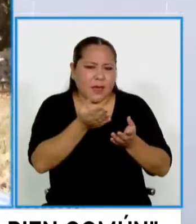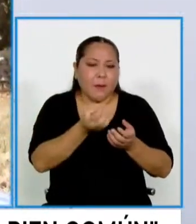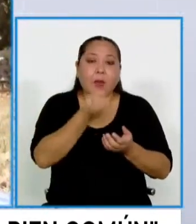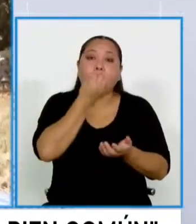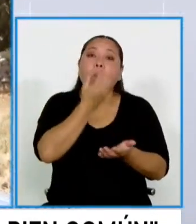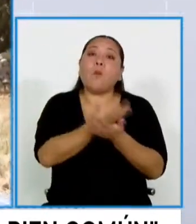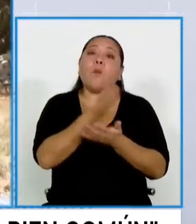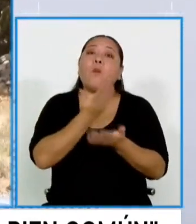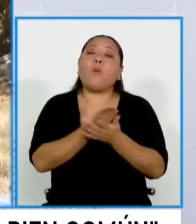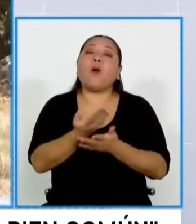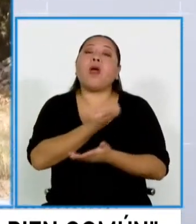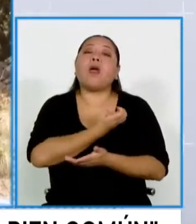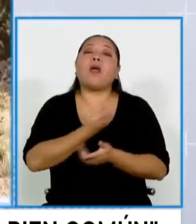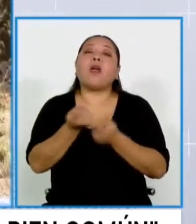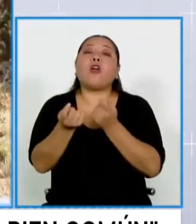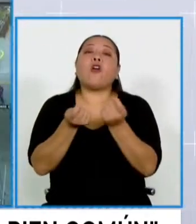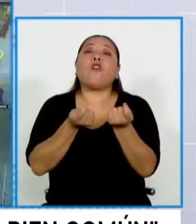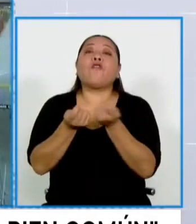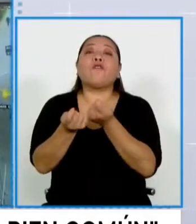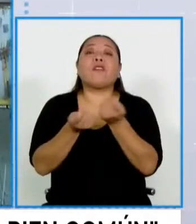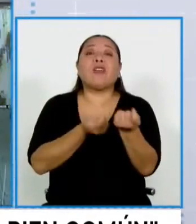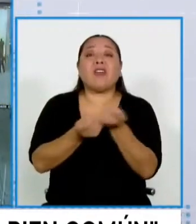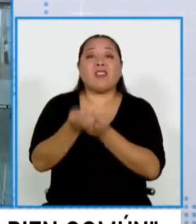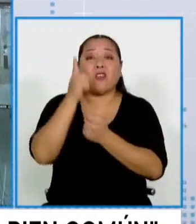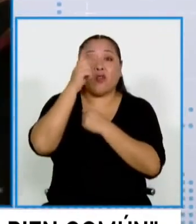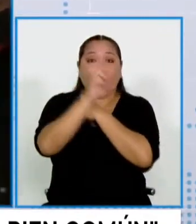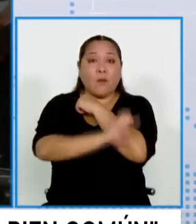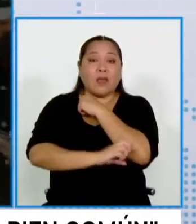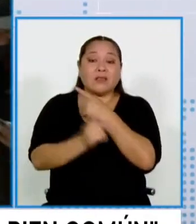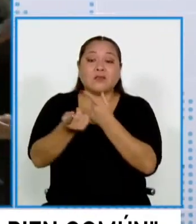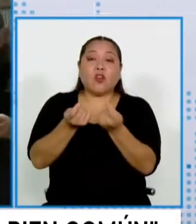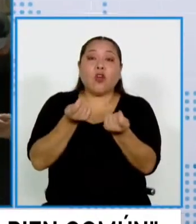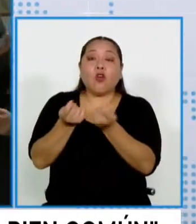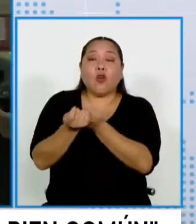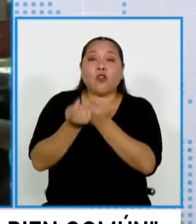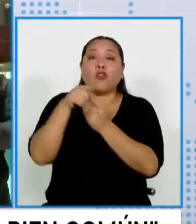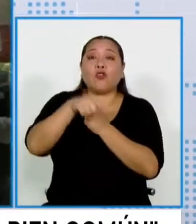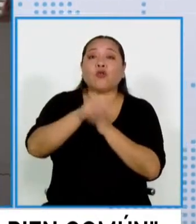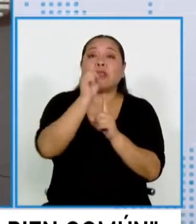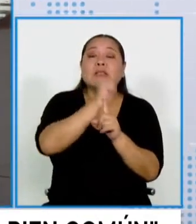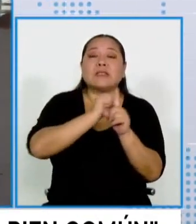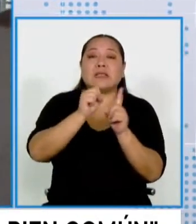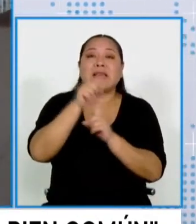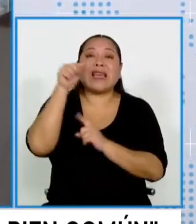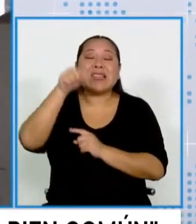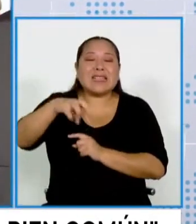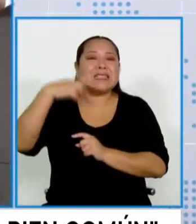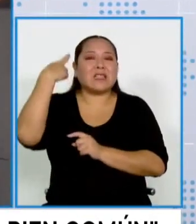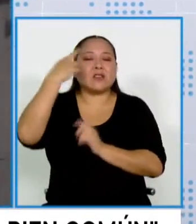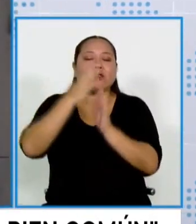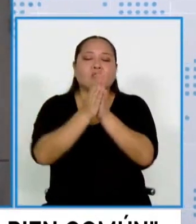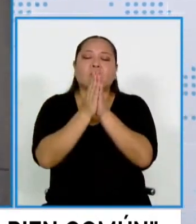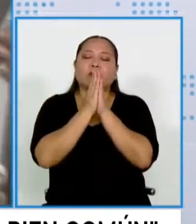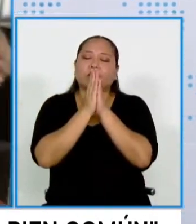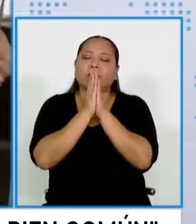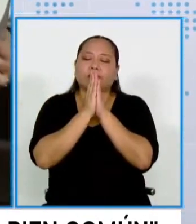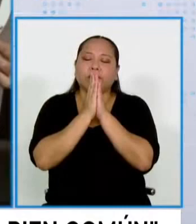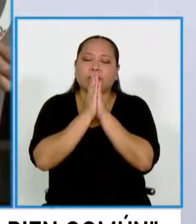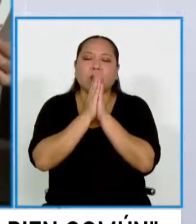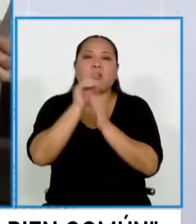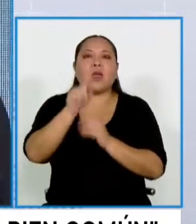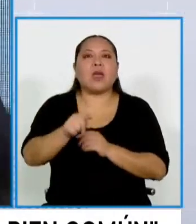gobierno de un país y de una sociedad. Por eso le invoco yo un voto